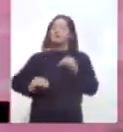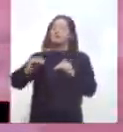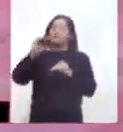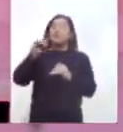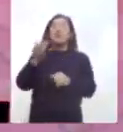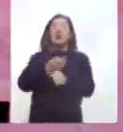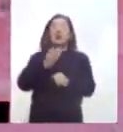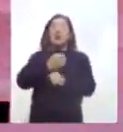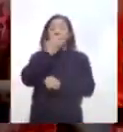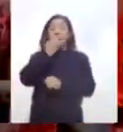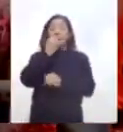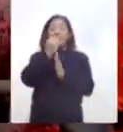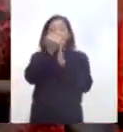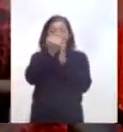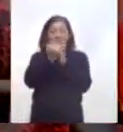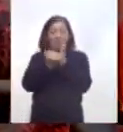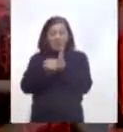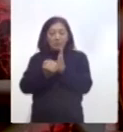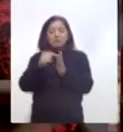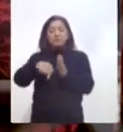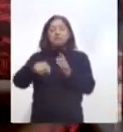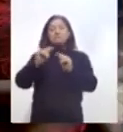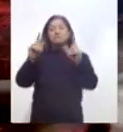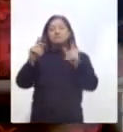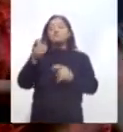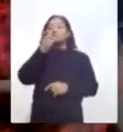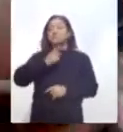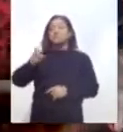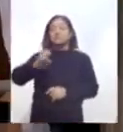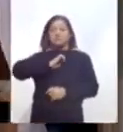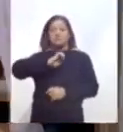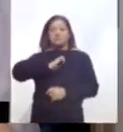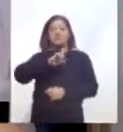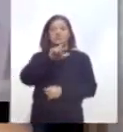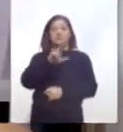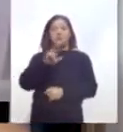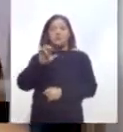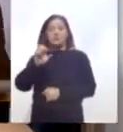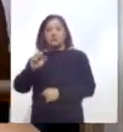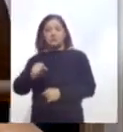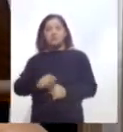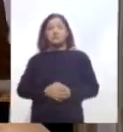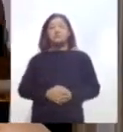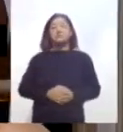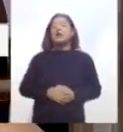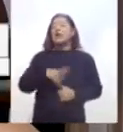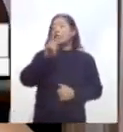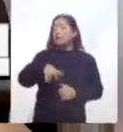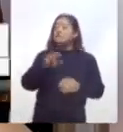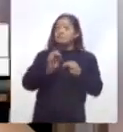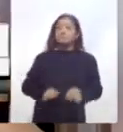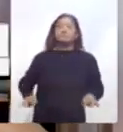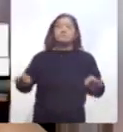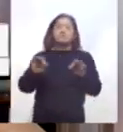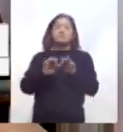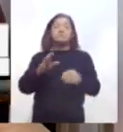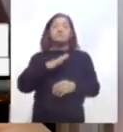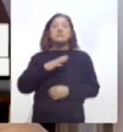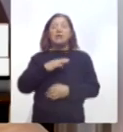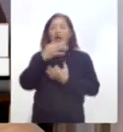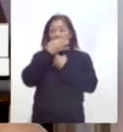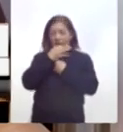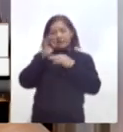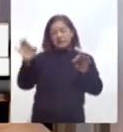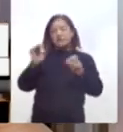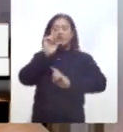número de escuelas en la entidad, expresó el entrenador Luis Alberto Alvírez. Sí, mira, la verdad es muy importante porque se le da difusión al